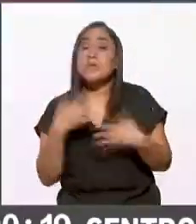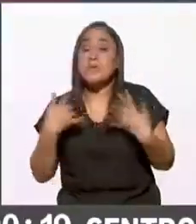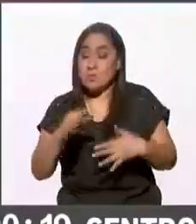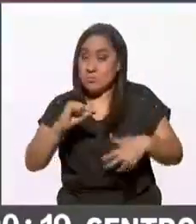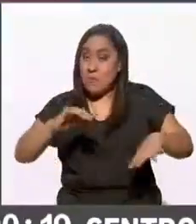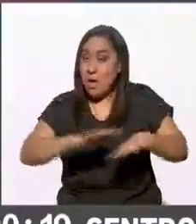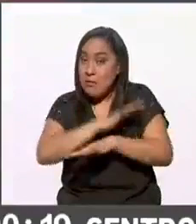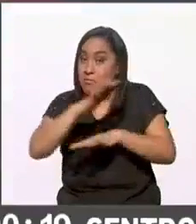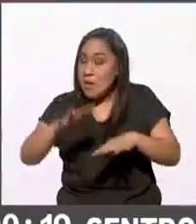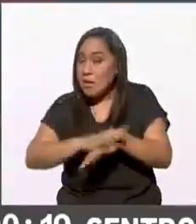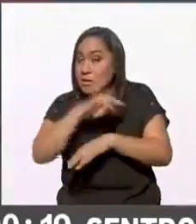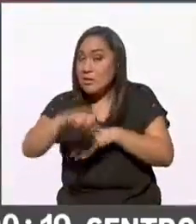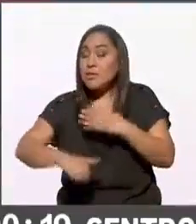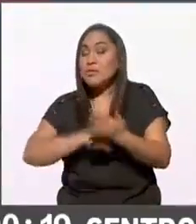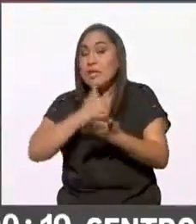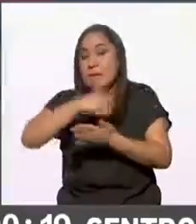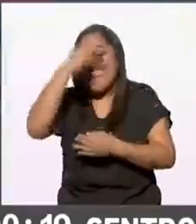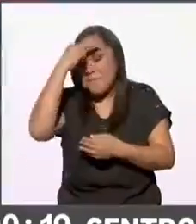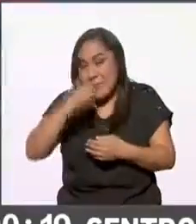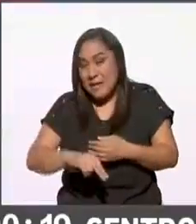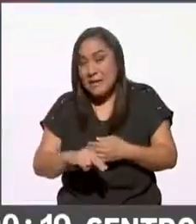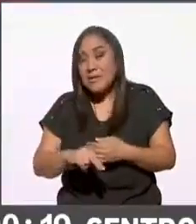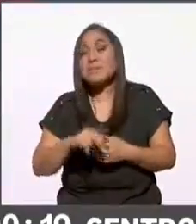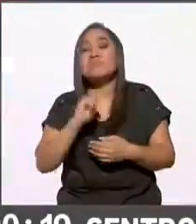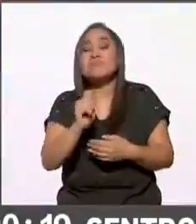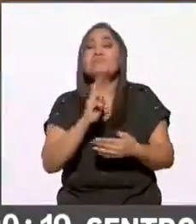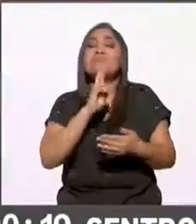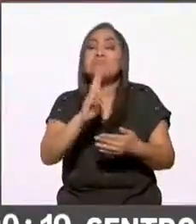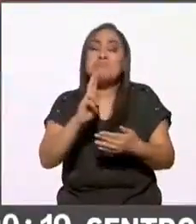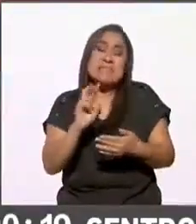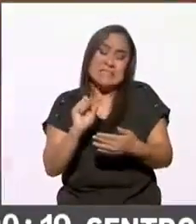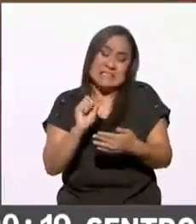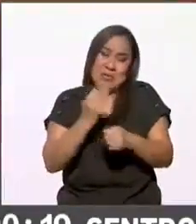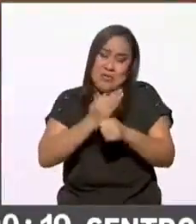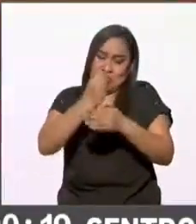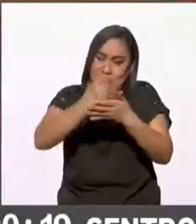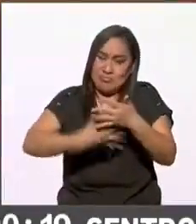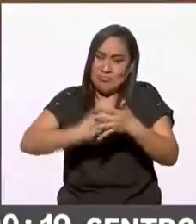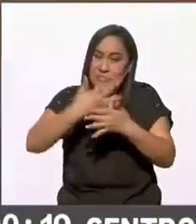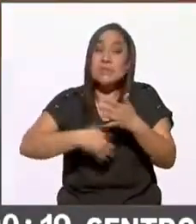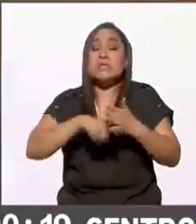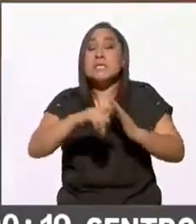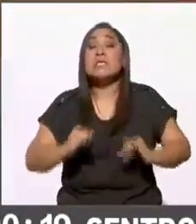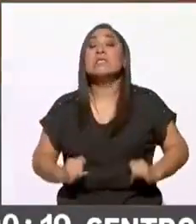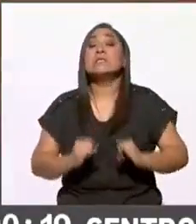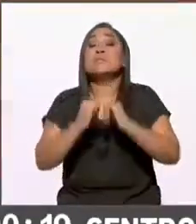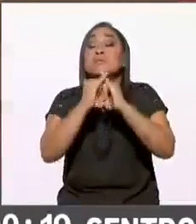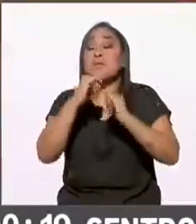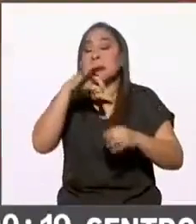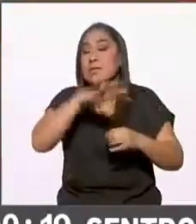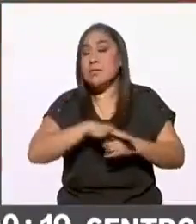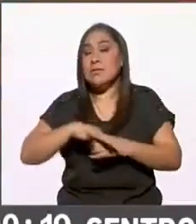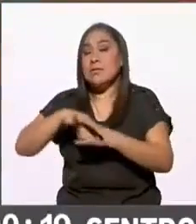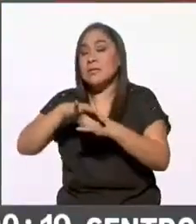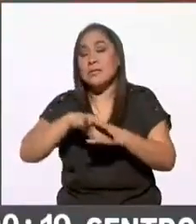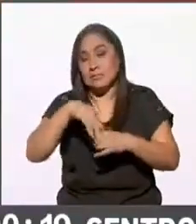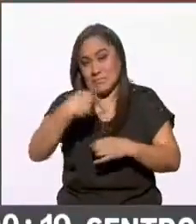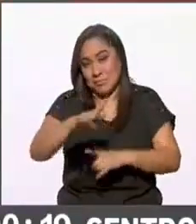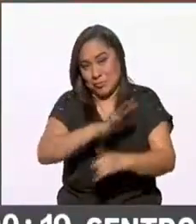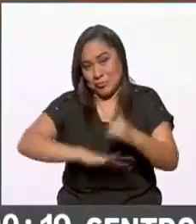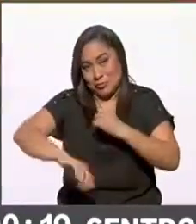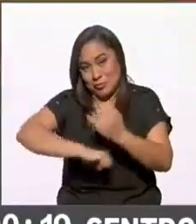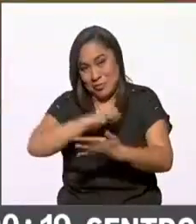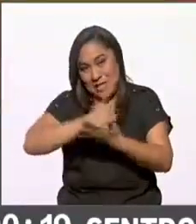cambios en la capital del país de acuerdo a los resultados más recientes arrojados por el Instituto Electoral Local que